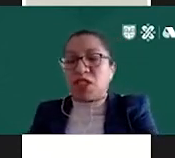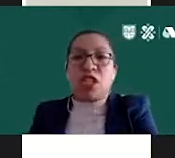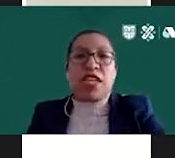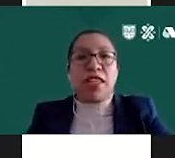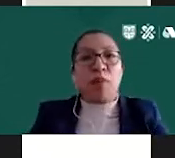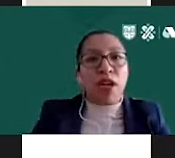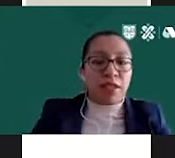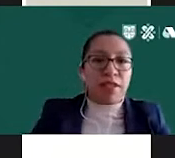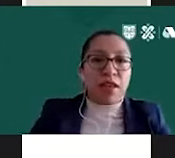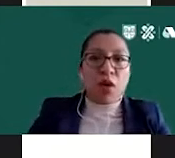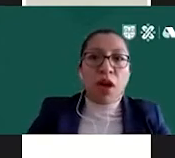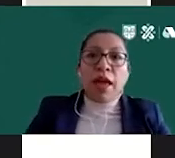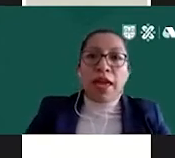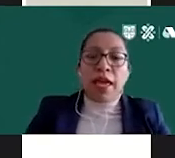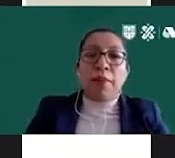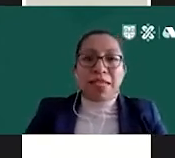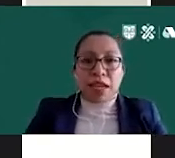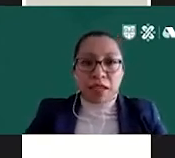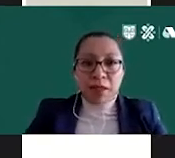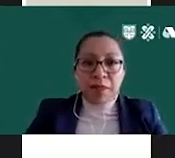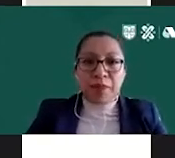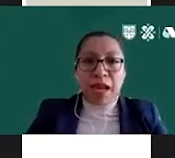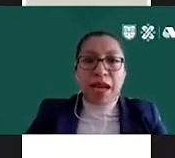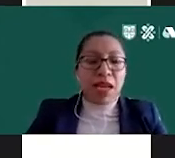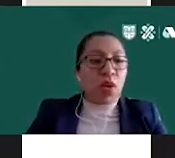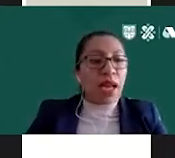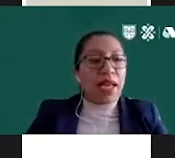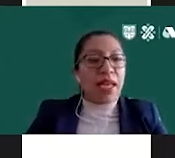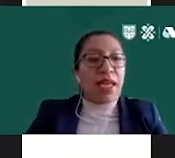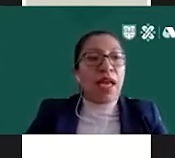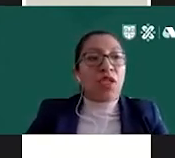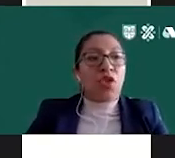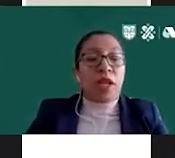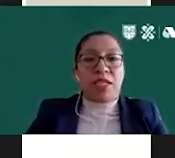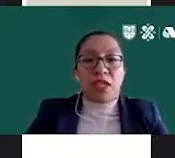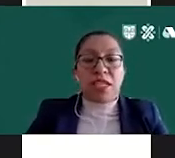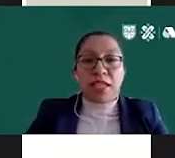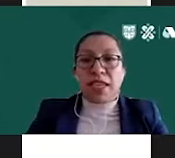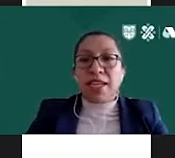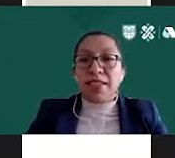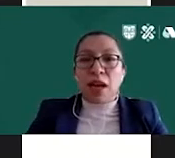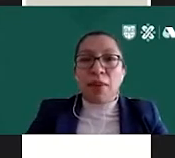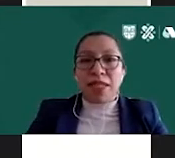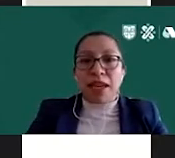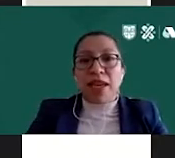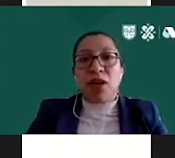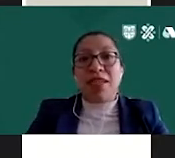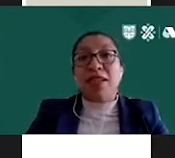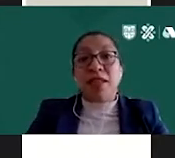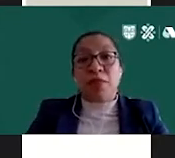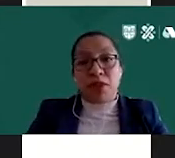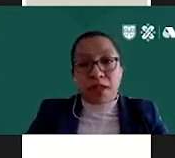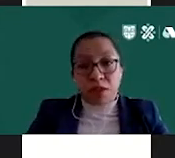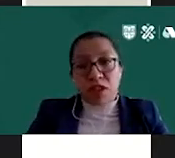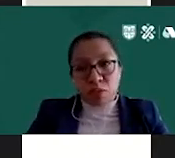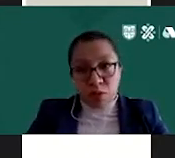administración dirigida por el licenciado Balsaretti, el cual su planeación estratégica está basada en lo que es